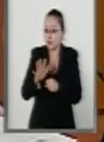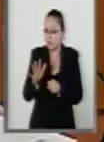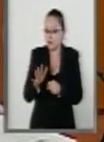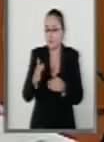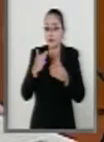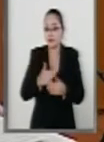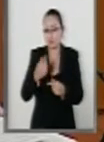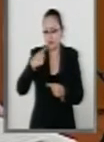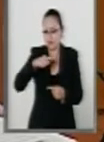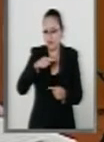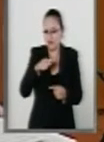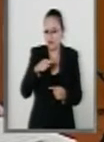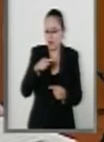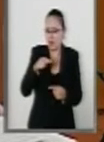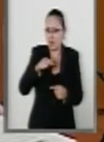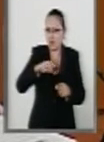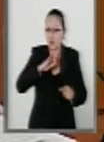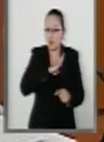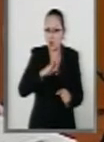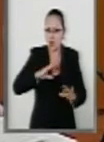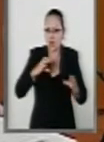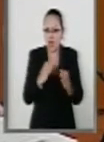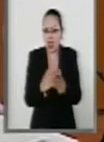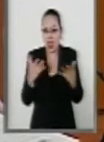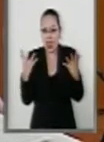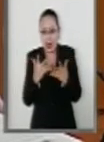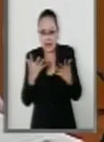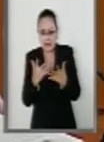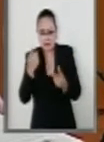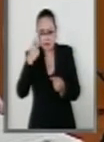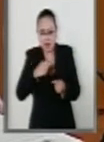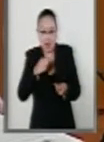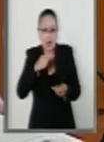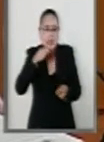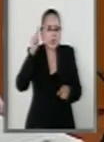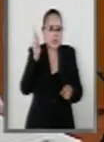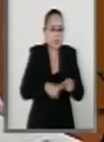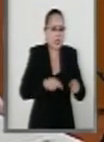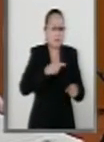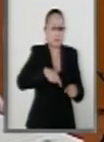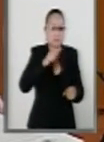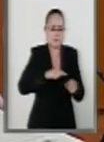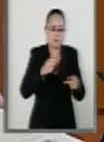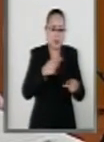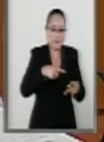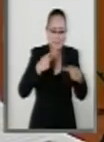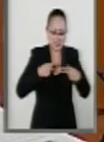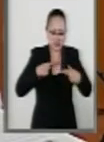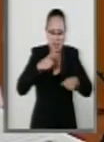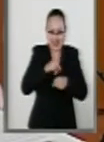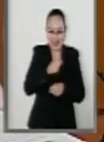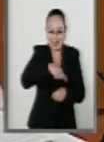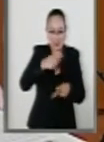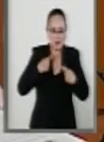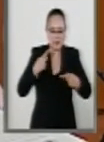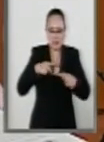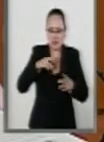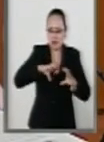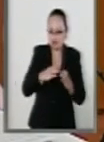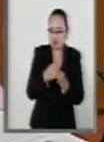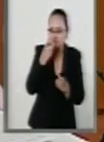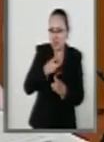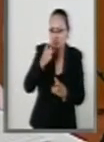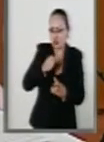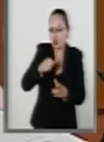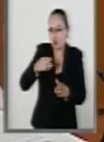sea tendente a capaz o capaz de disminuir o anular la personalidad de la víctima o su capacidad física